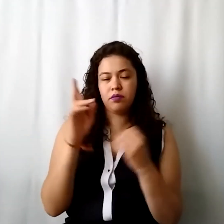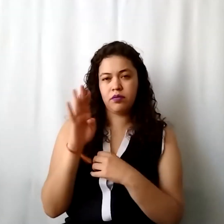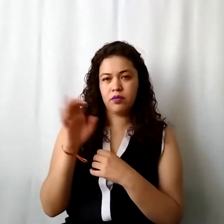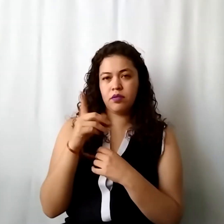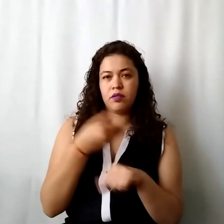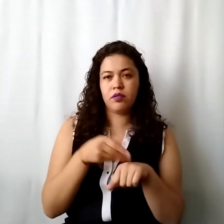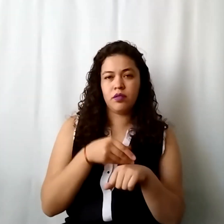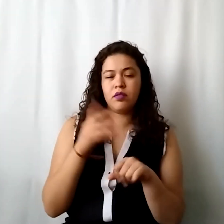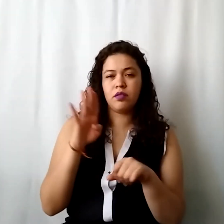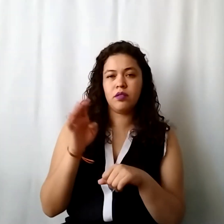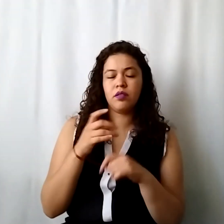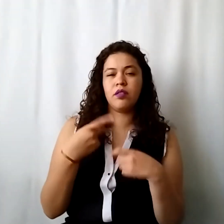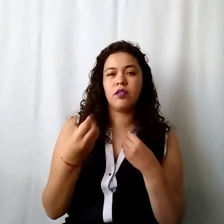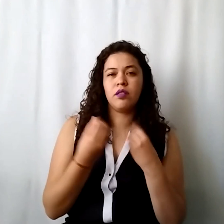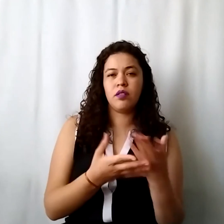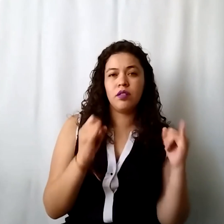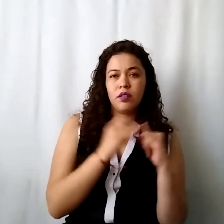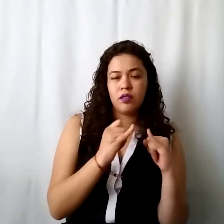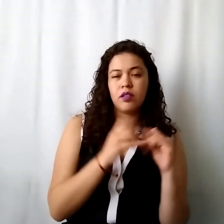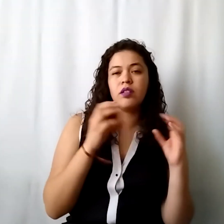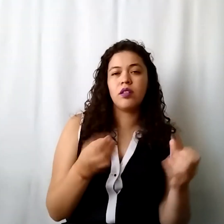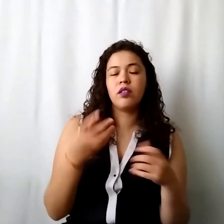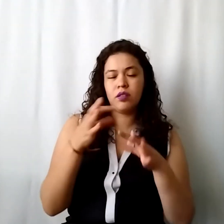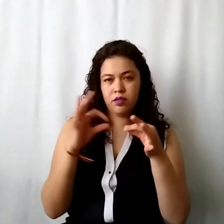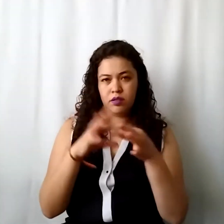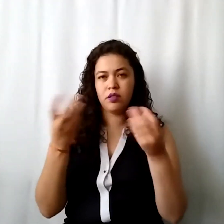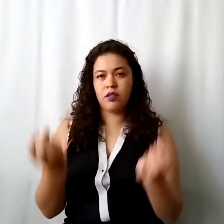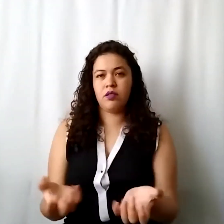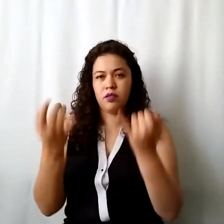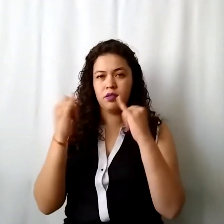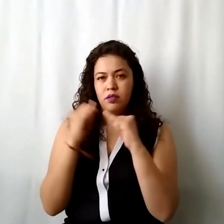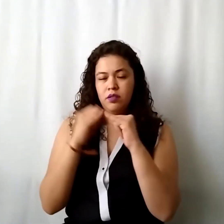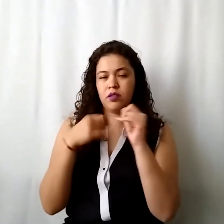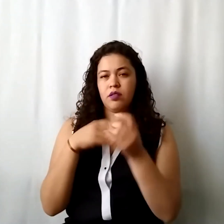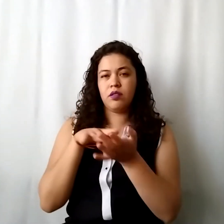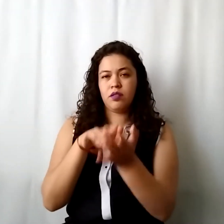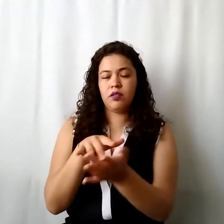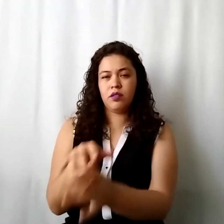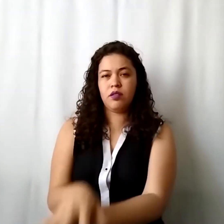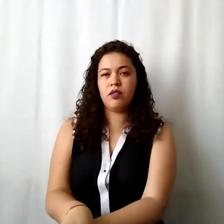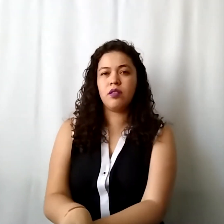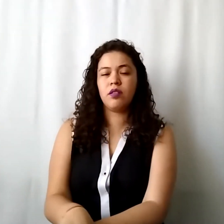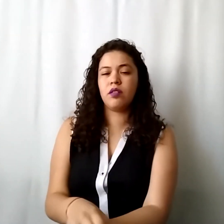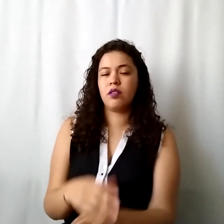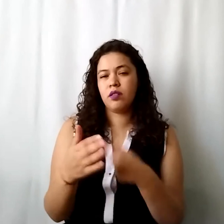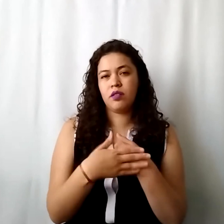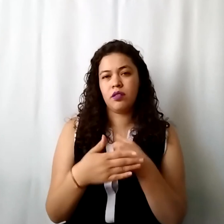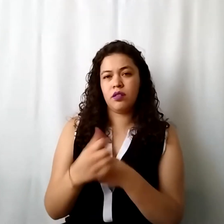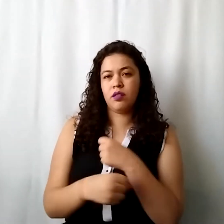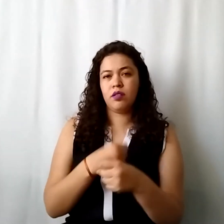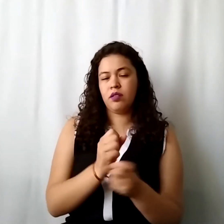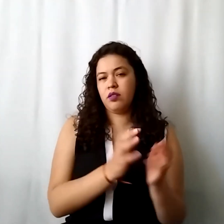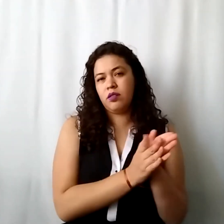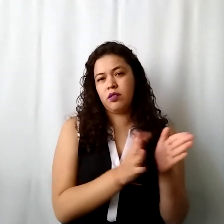becas que otorgo como institución o debo de especificar cuántas instituciones se apoyan ya que durante el siguiente año deseamos